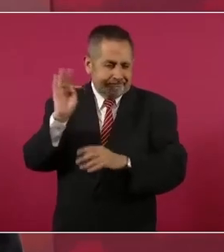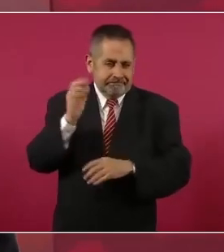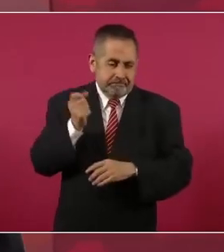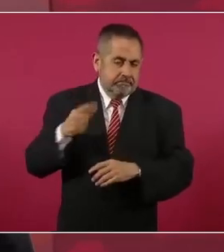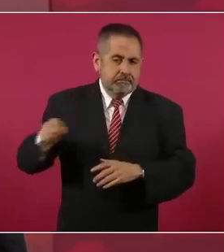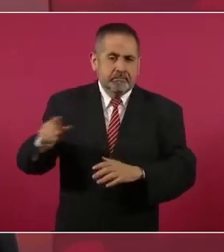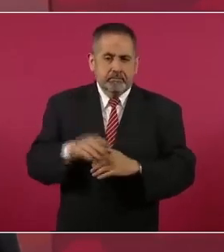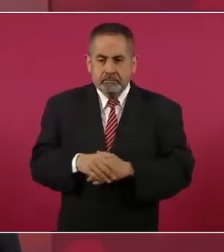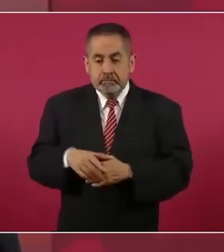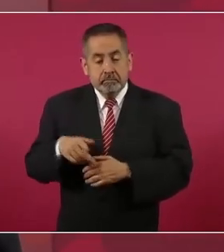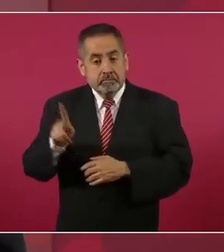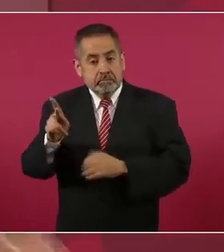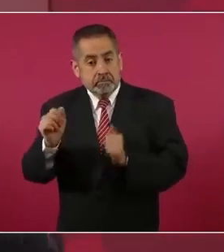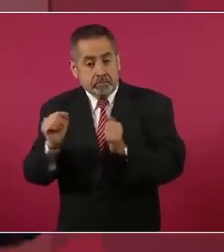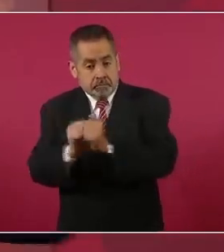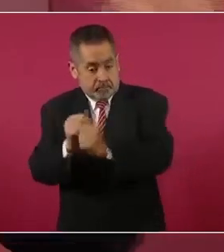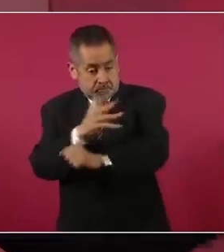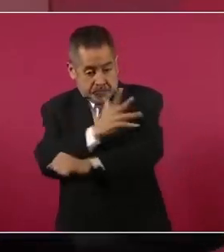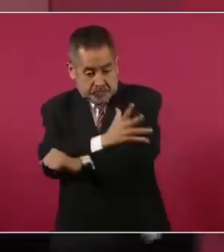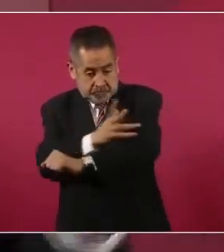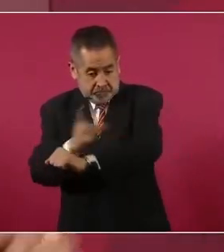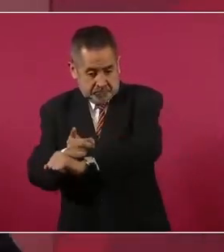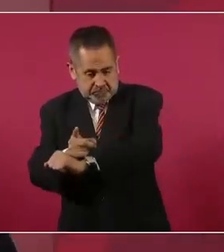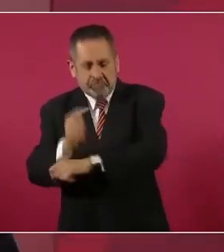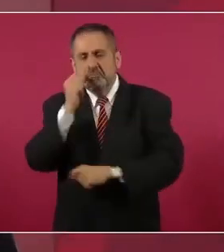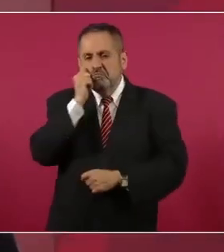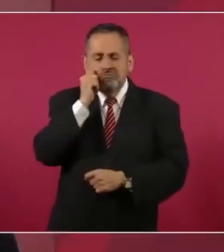Pero si es honesto, es lo mejor.